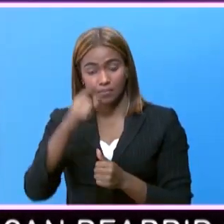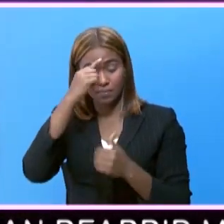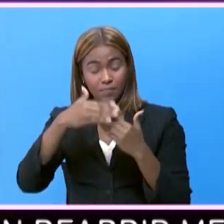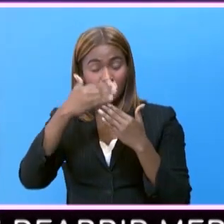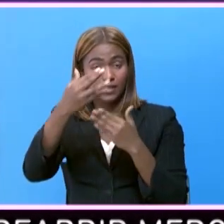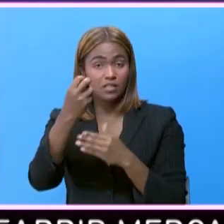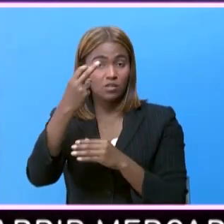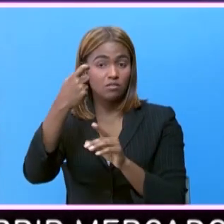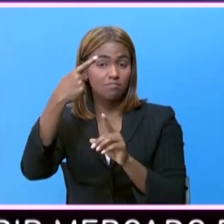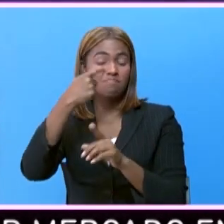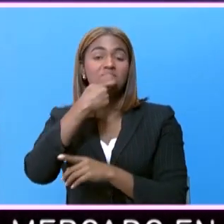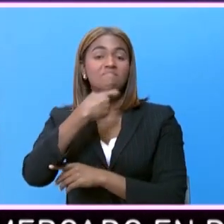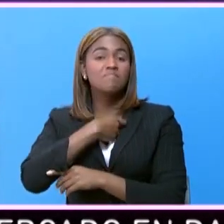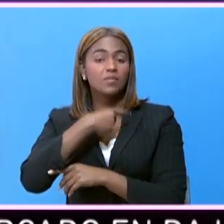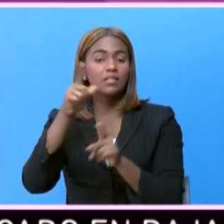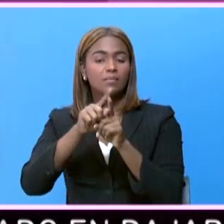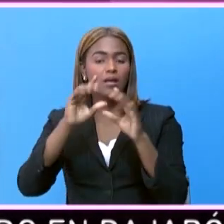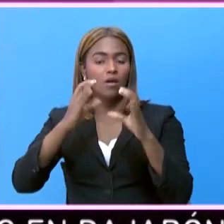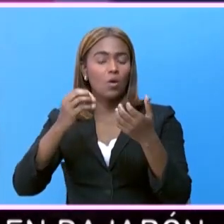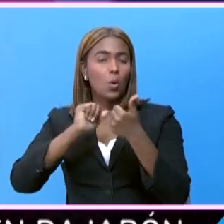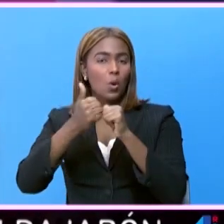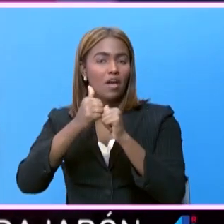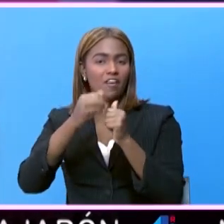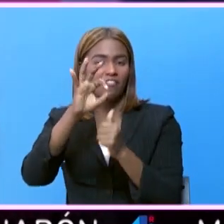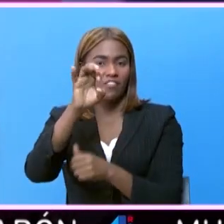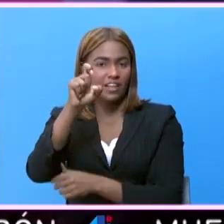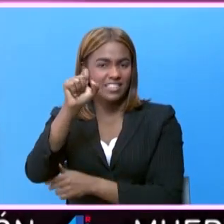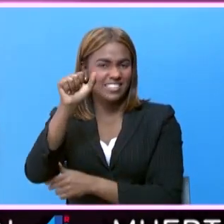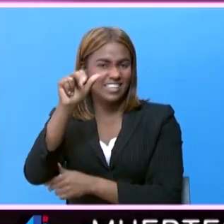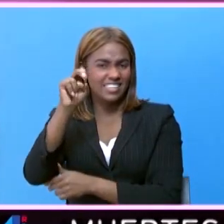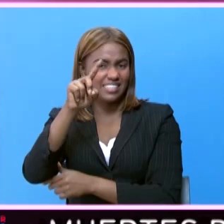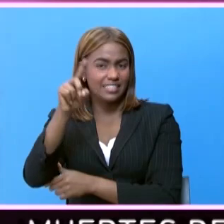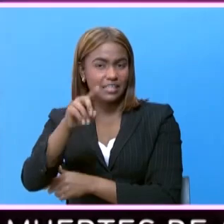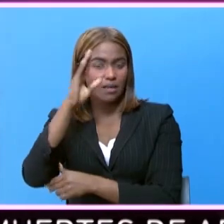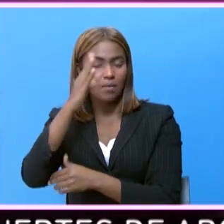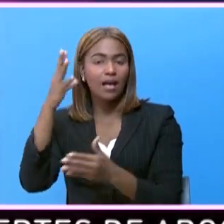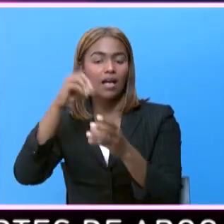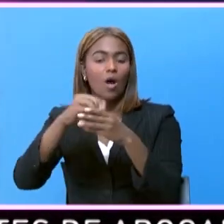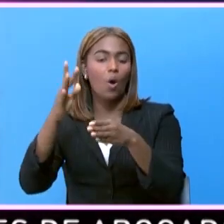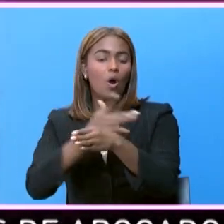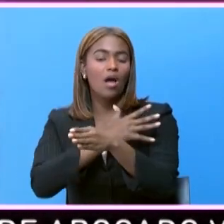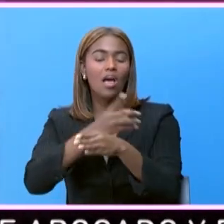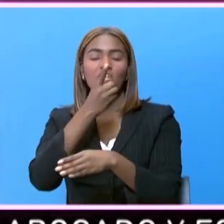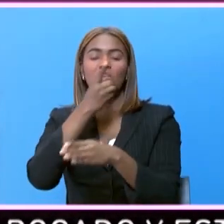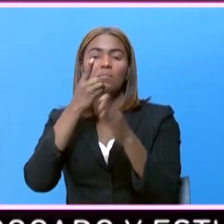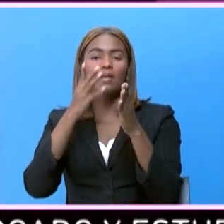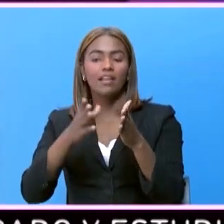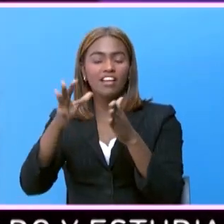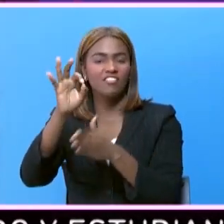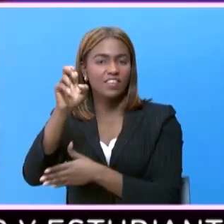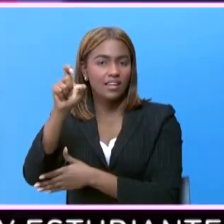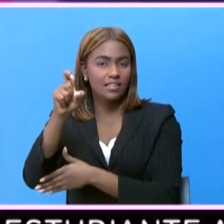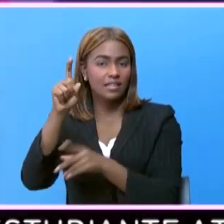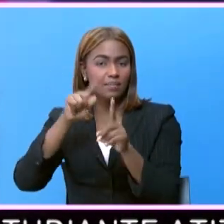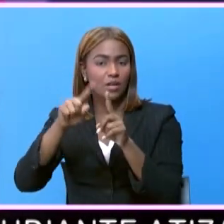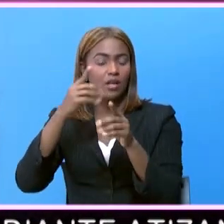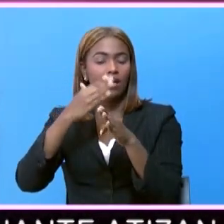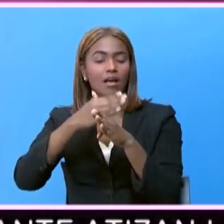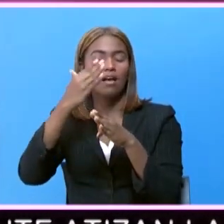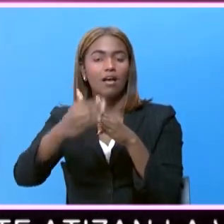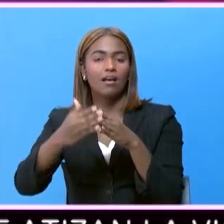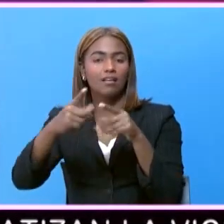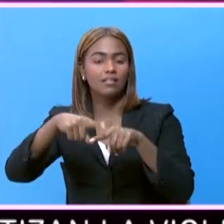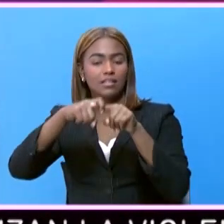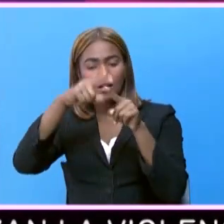el próximo 12 de diciembre y en el Estadio Olímpico Félix Sánchez, estaba el concierto del artista dominicano Juan Luis Guerra, pero ha sido cancelado